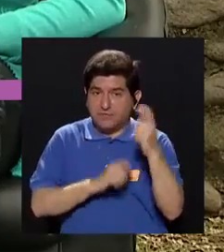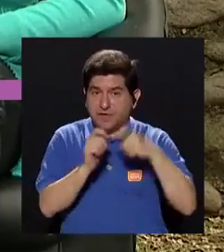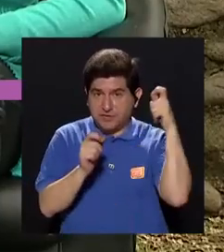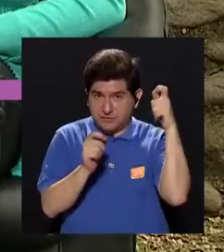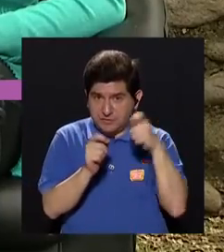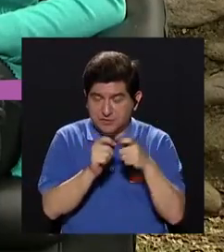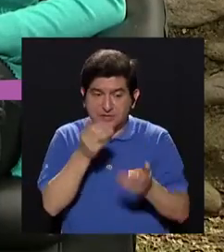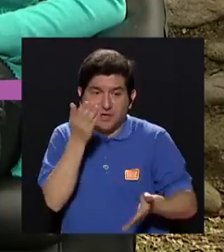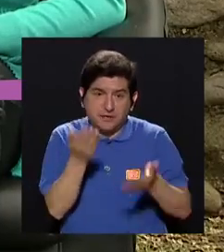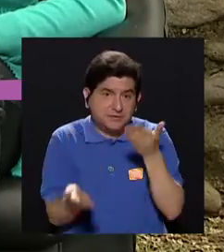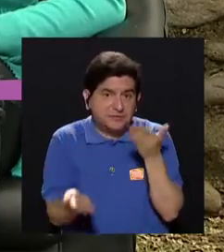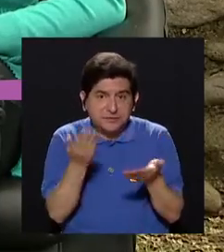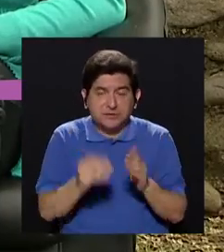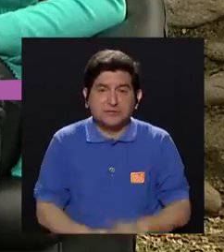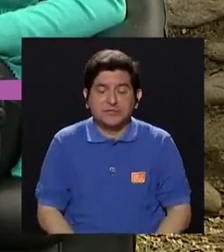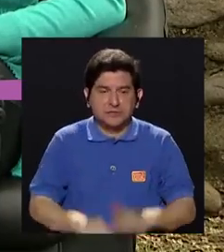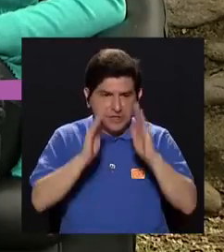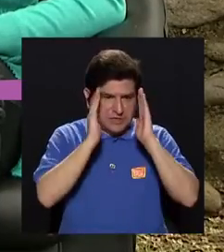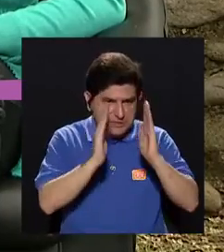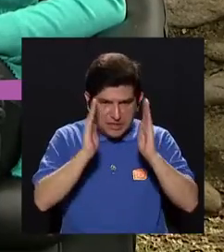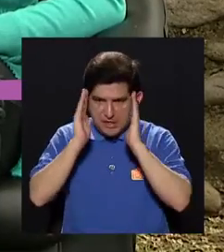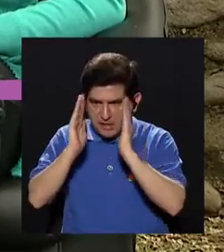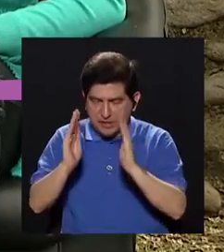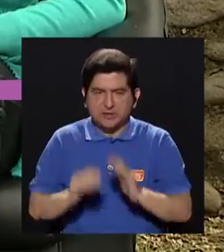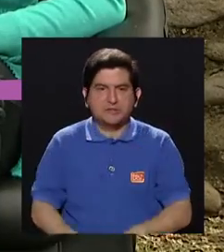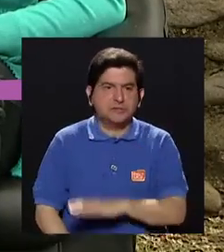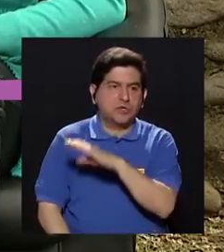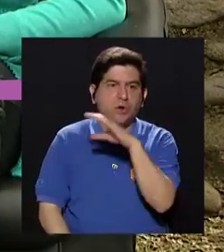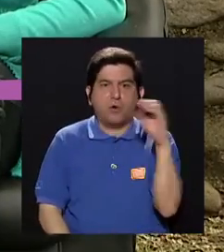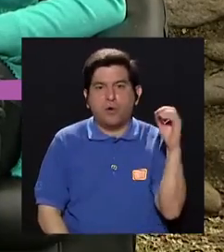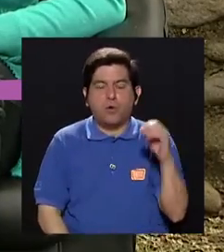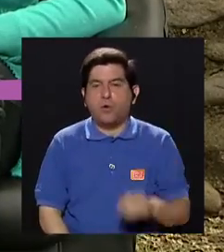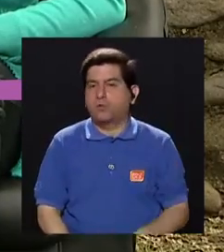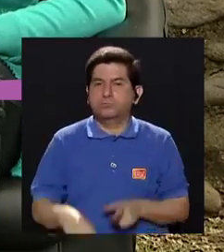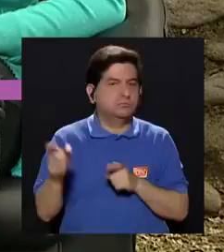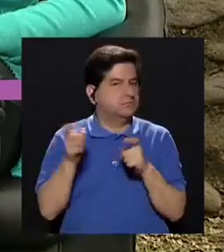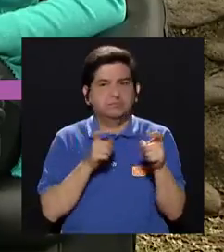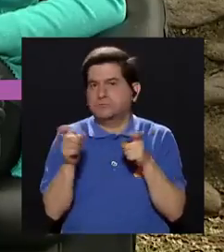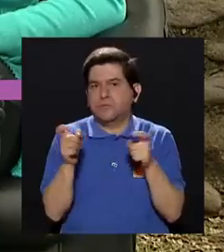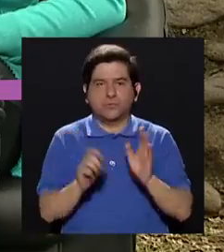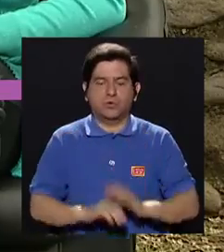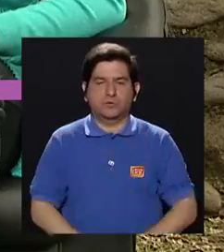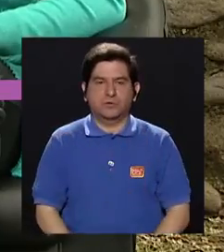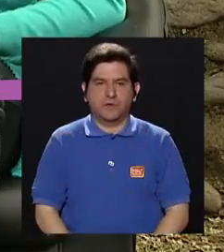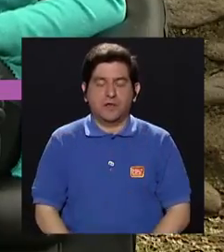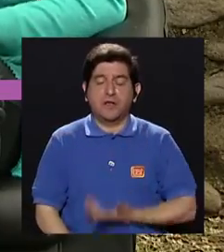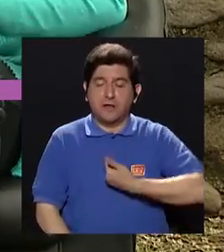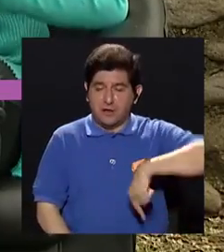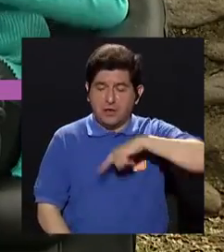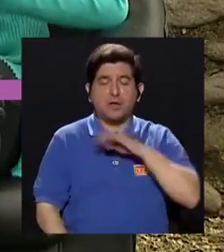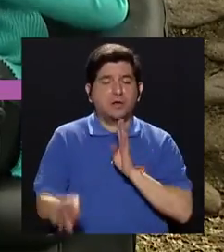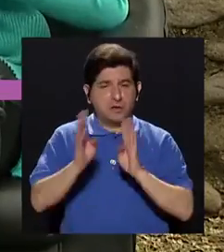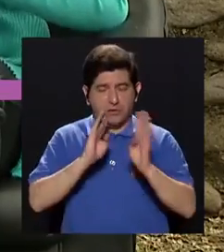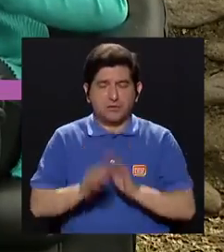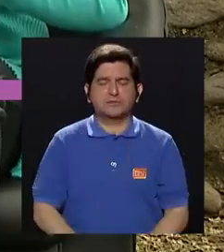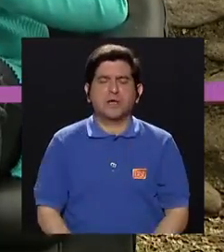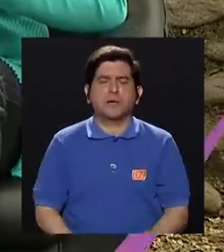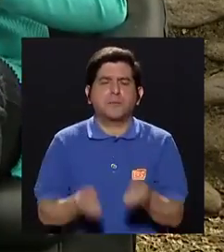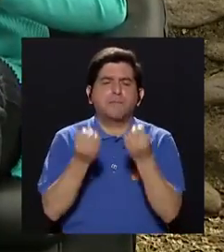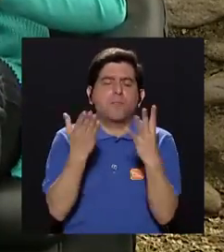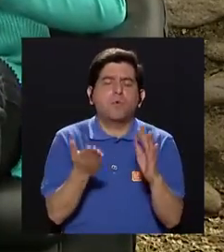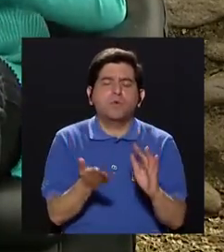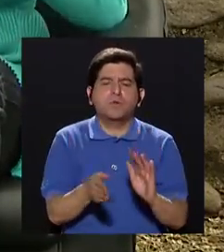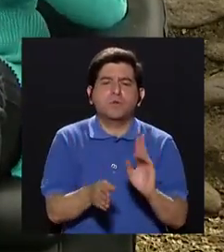secundarios quizás se logran atender o curar, o más bien se descontrolan. Claro, y es que eso es lo que queremos